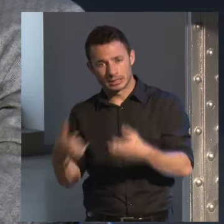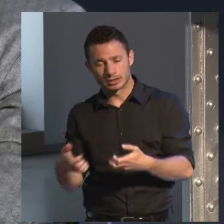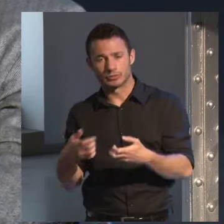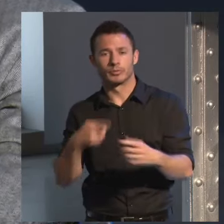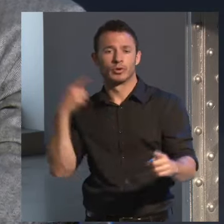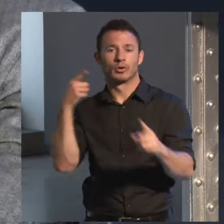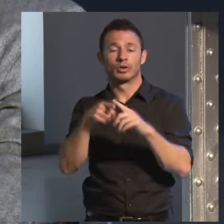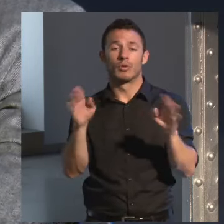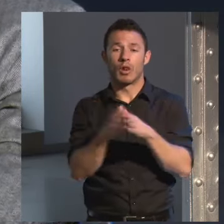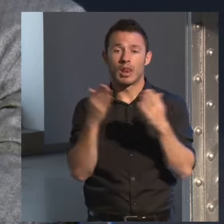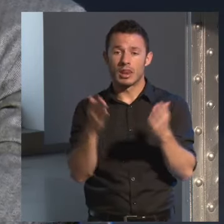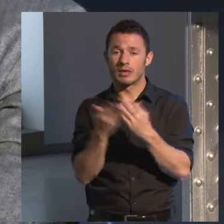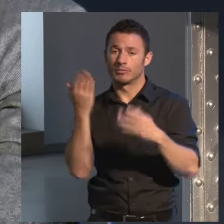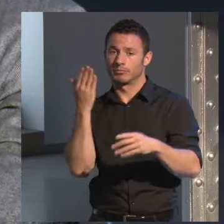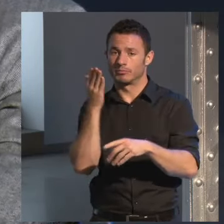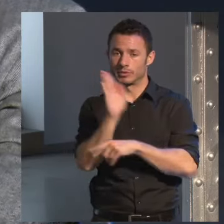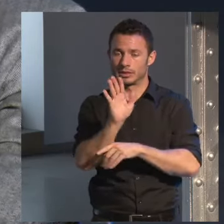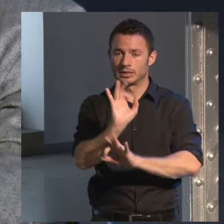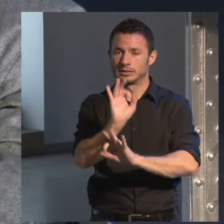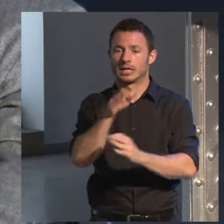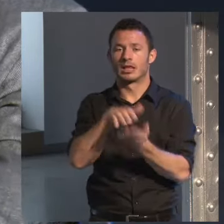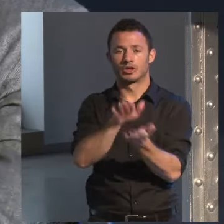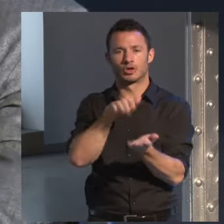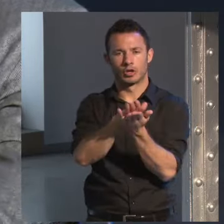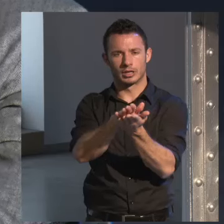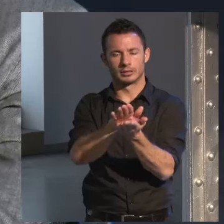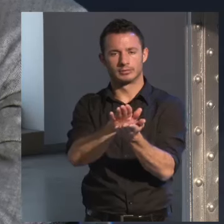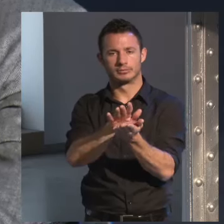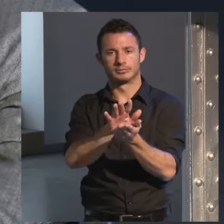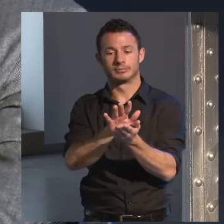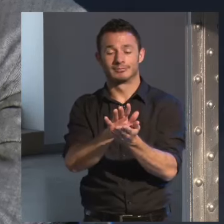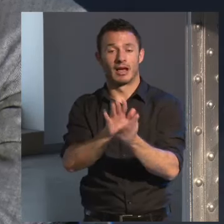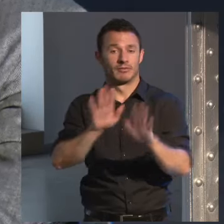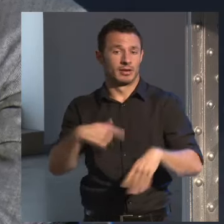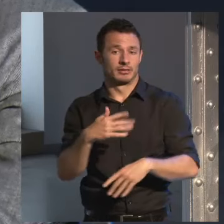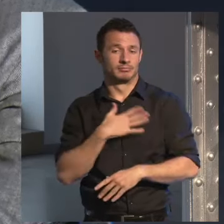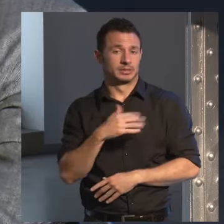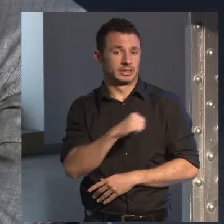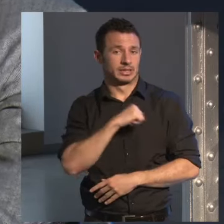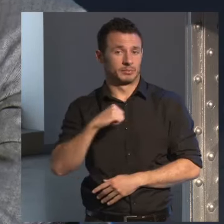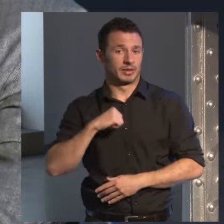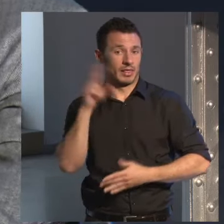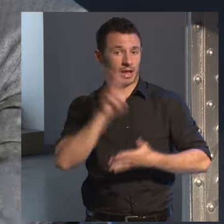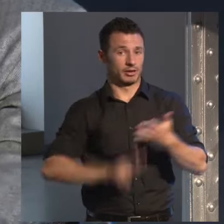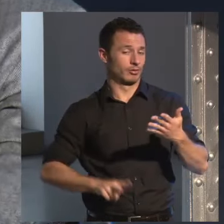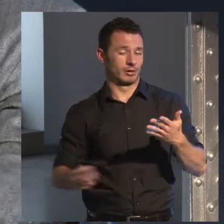libro a una editorial y he perdido mi independencia como lector